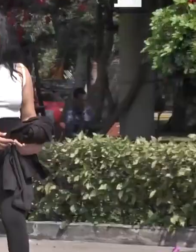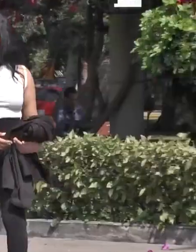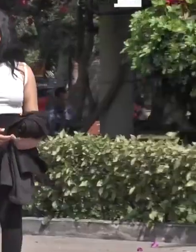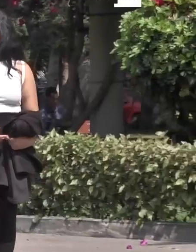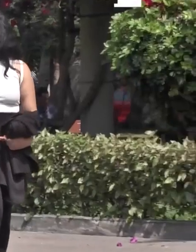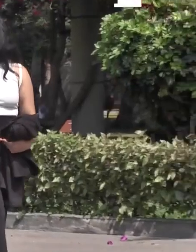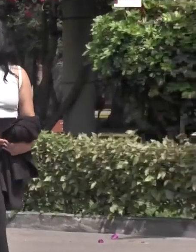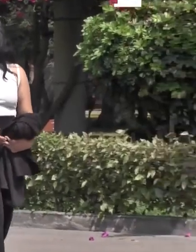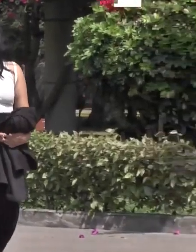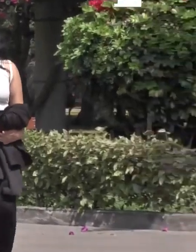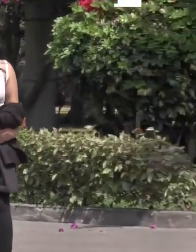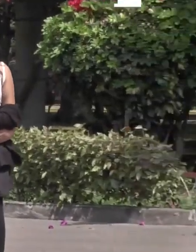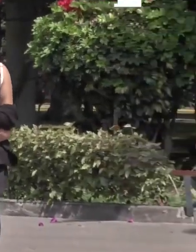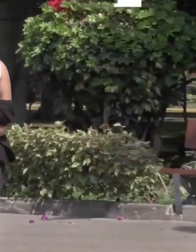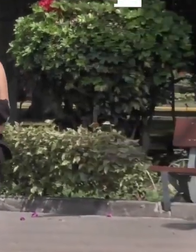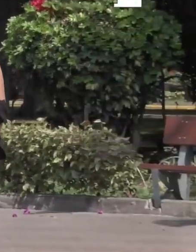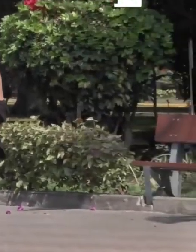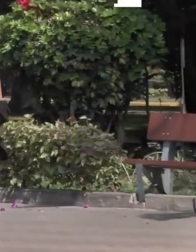Bastante